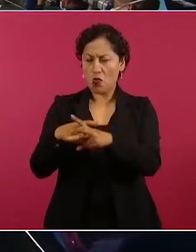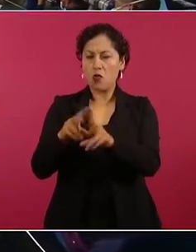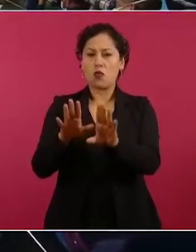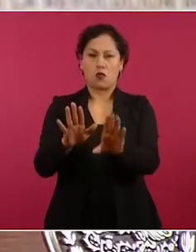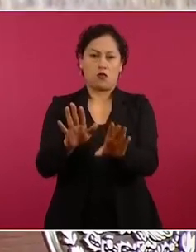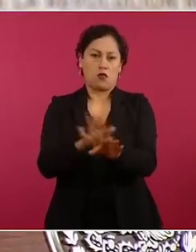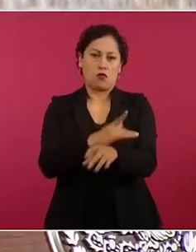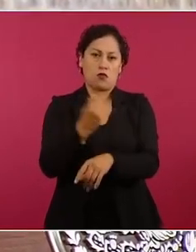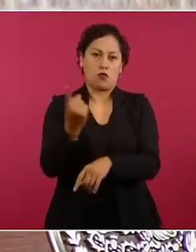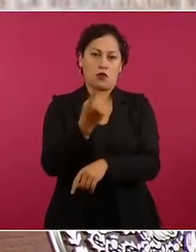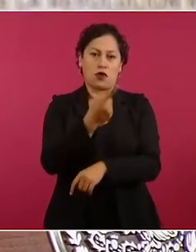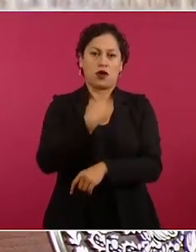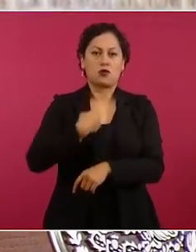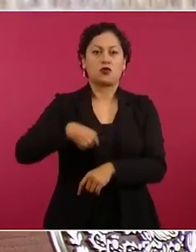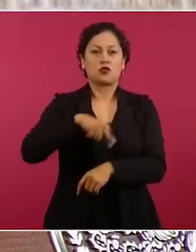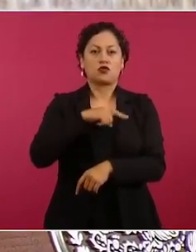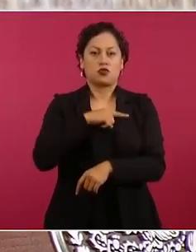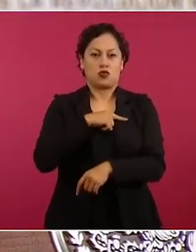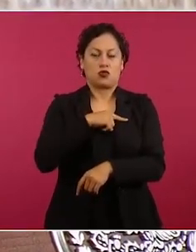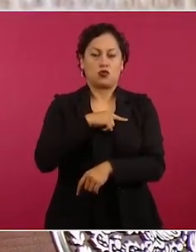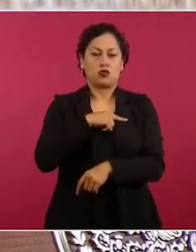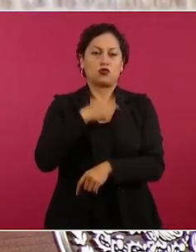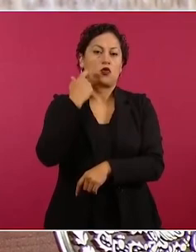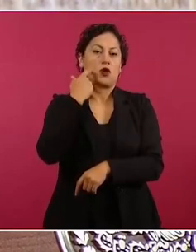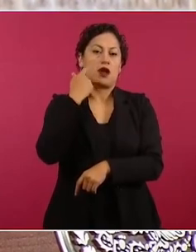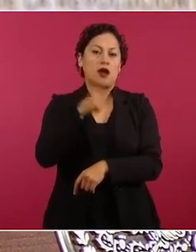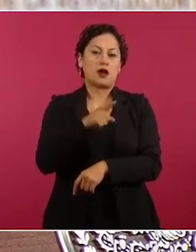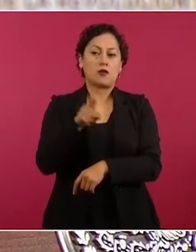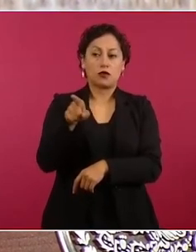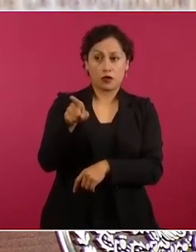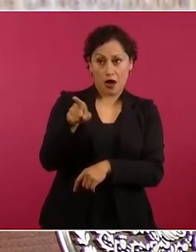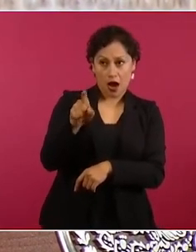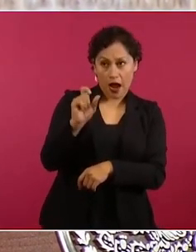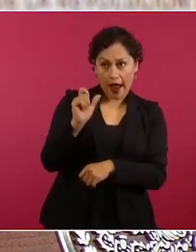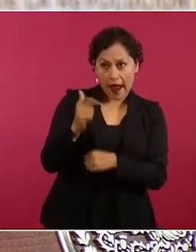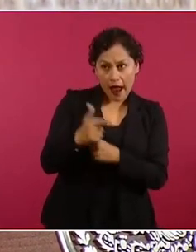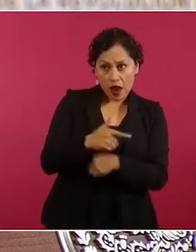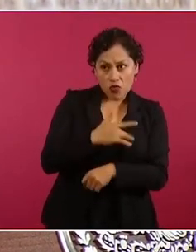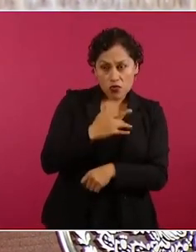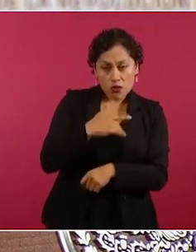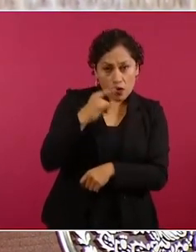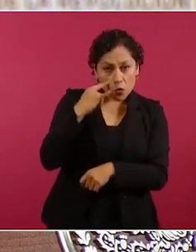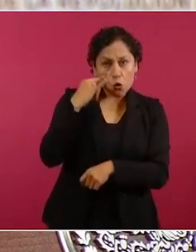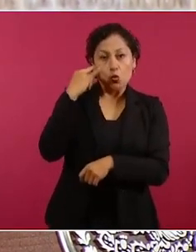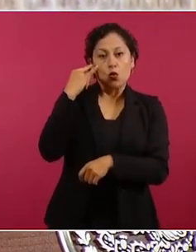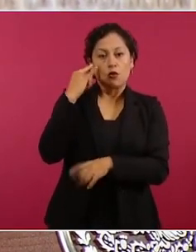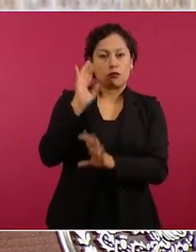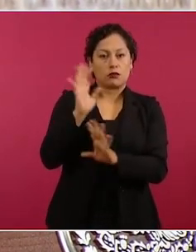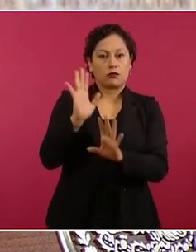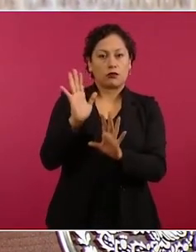un desaire a Belinda. A lo mejor los invitamos a los dos.